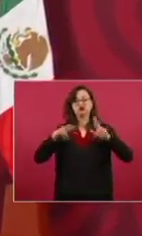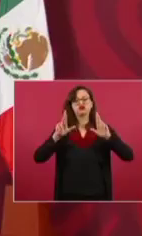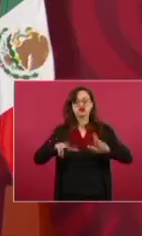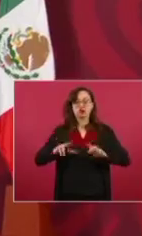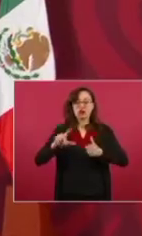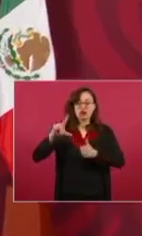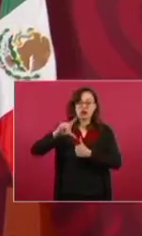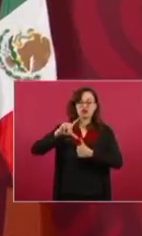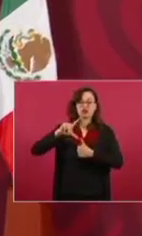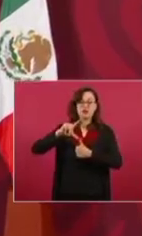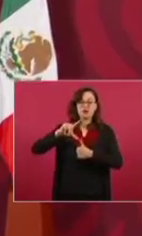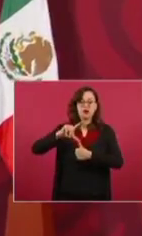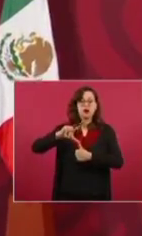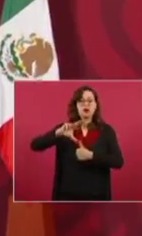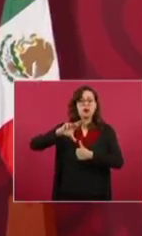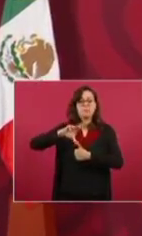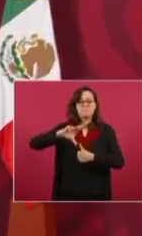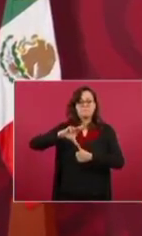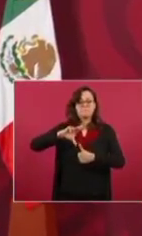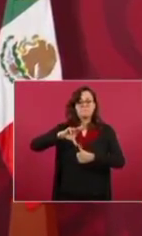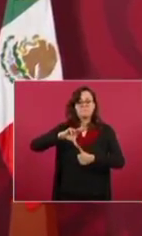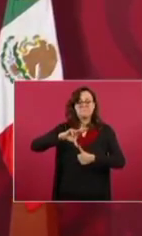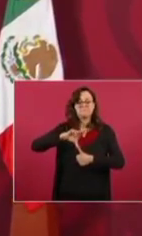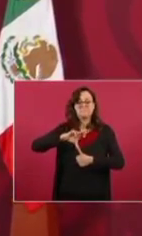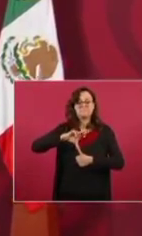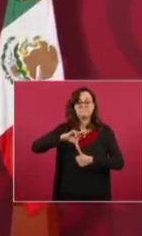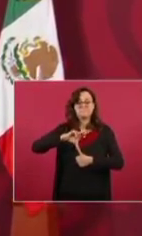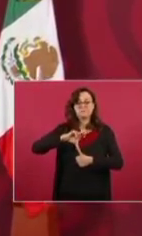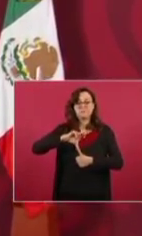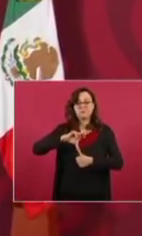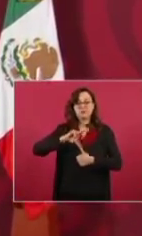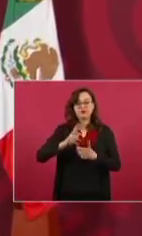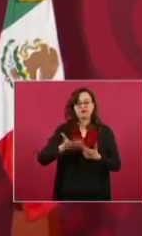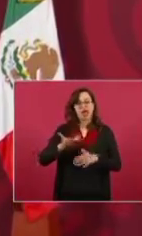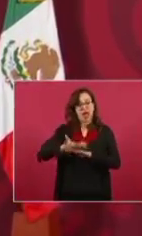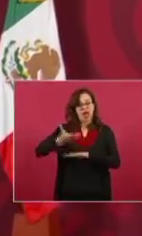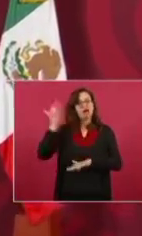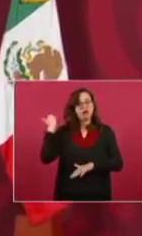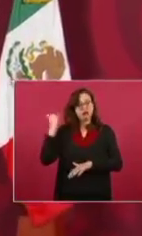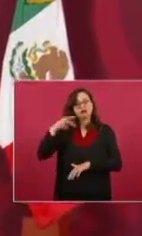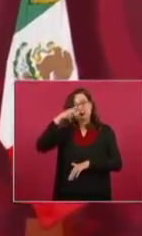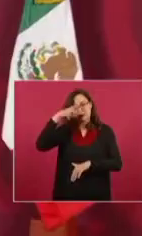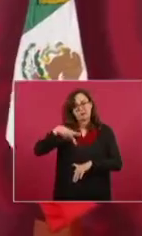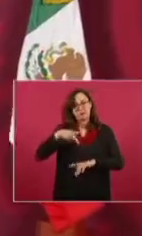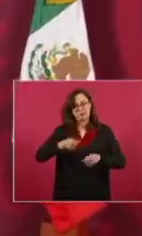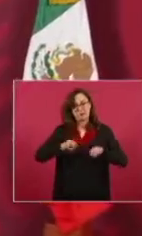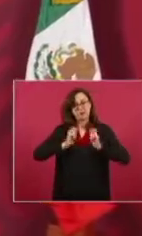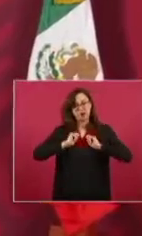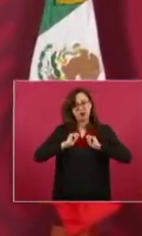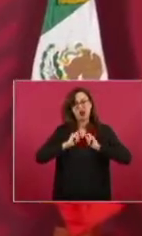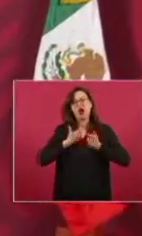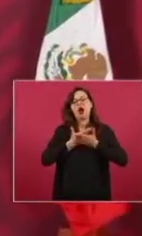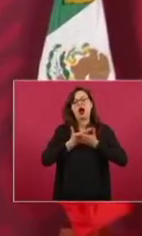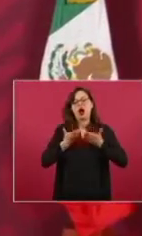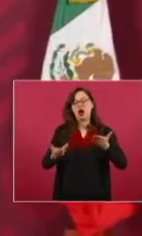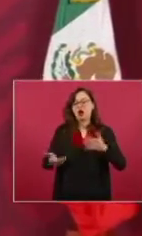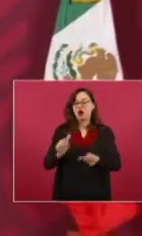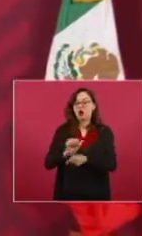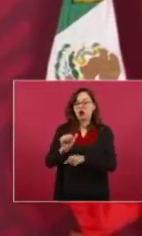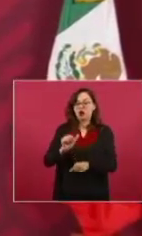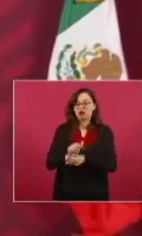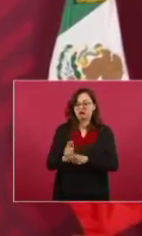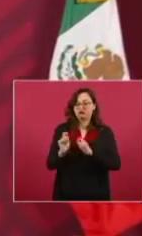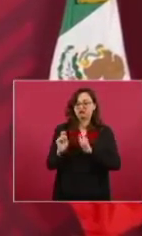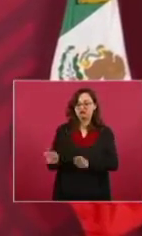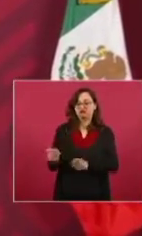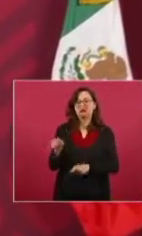Latina y del Caribe, lo que fue México, ya es Argentina ahora, y él va a ir y seguramente él va a hablar